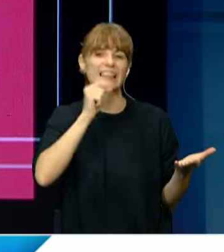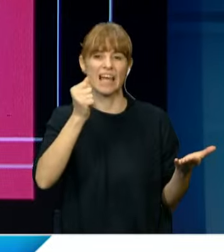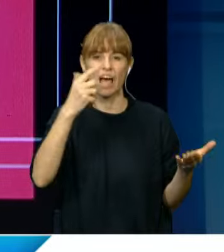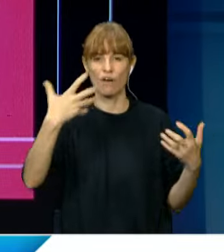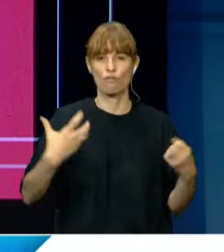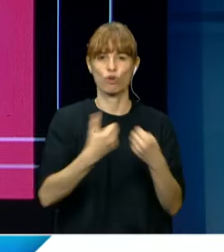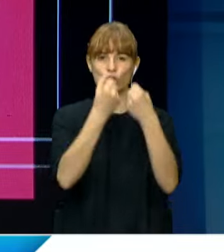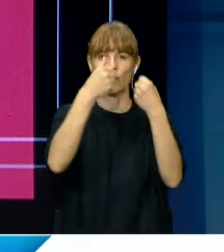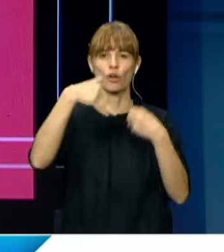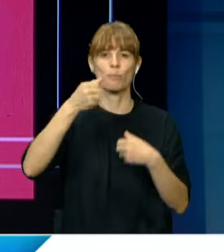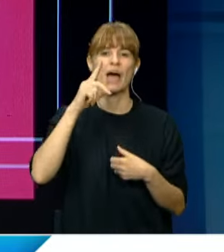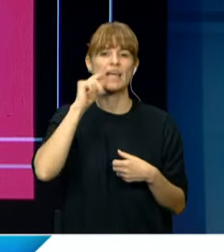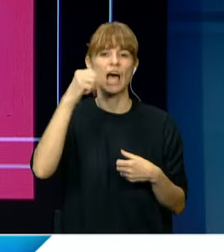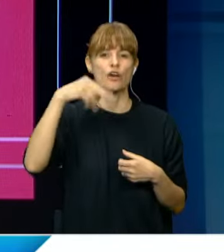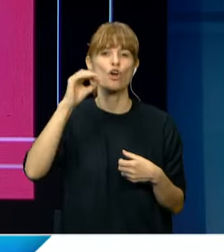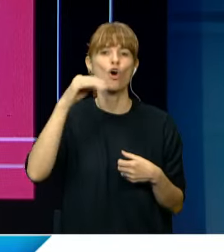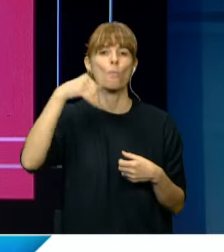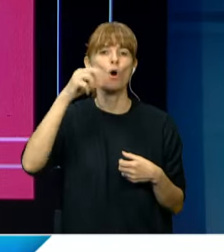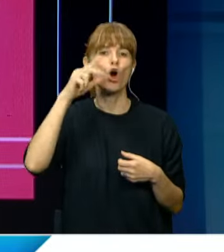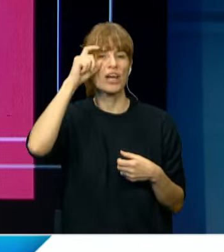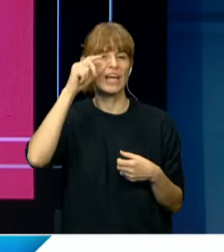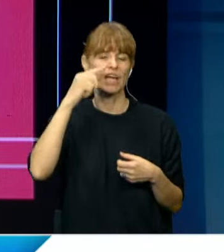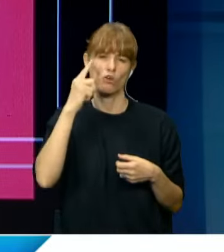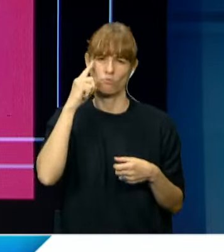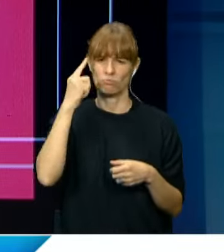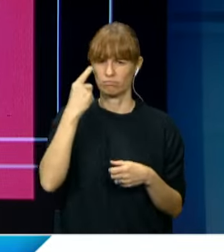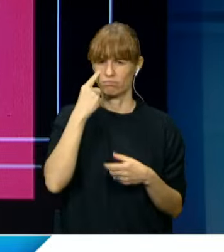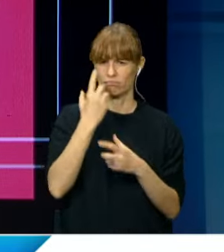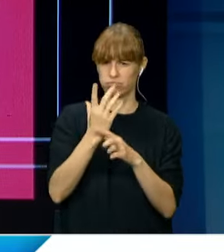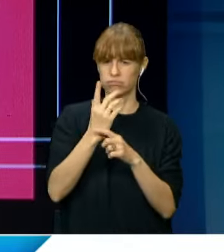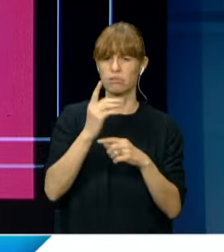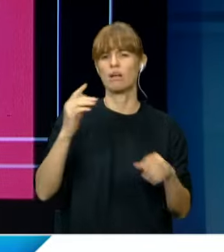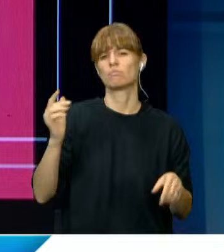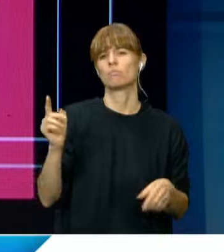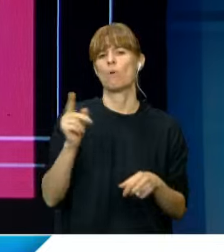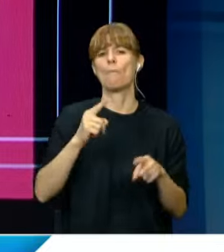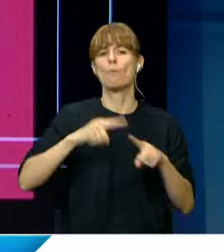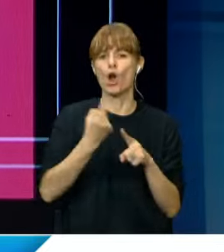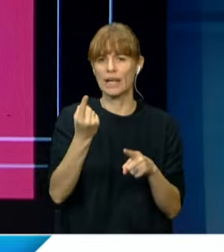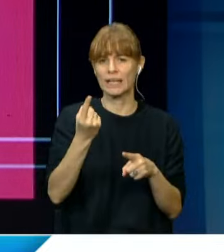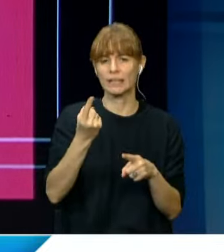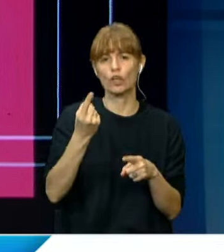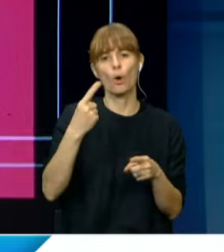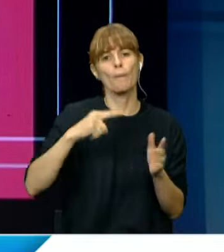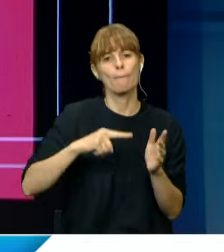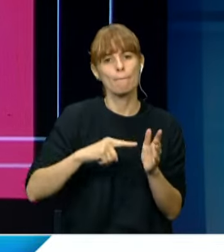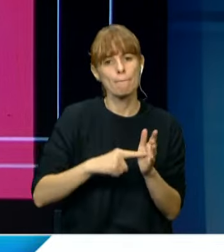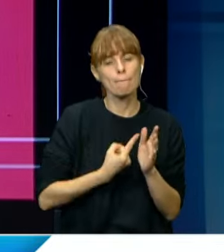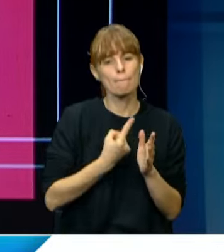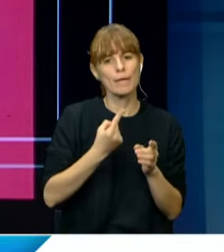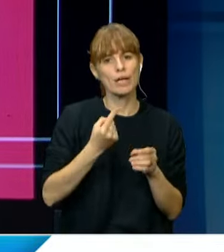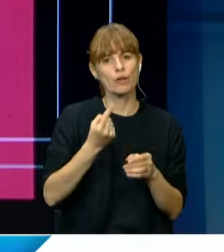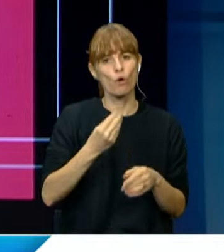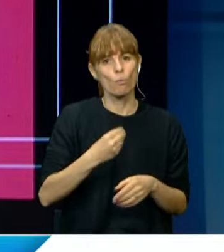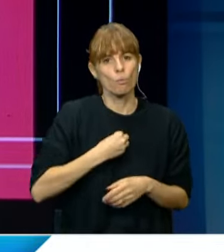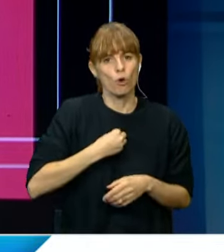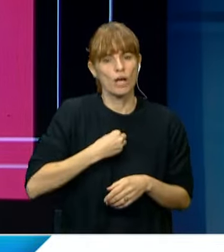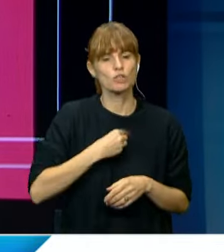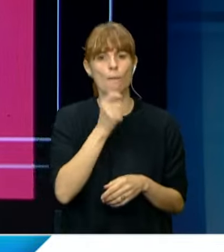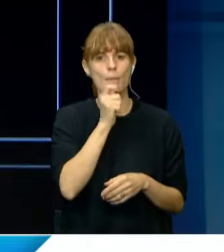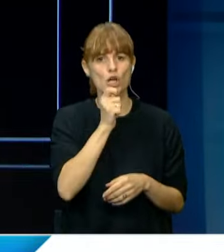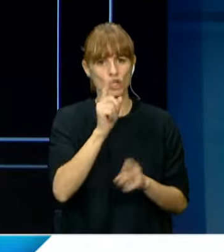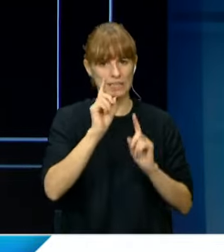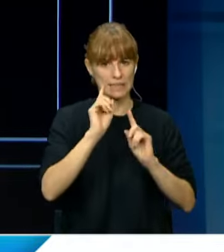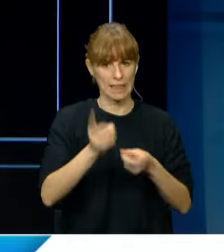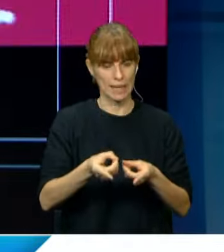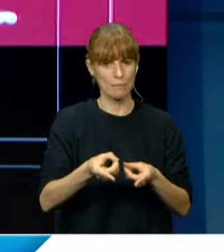fue Mariano Moreno, quien es más recordado por su actividad política, pero que no debemos soslayar su vocación periodística.